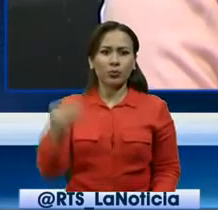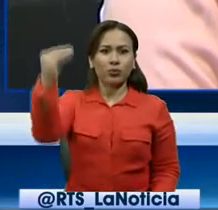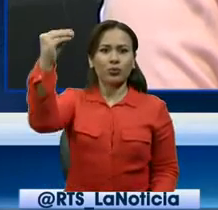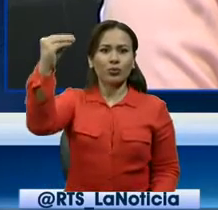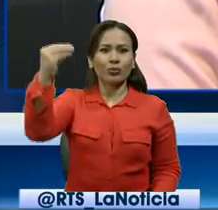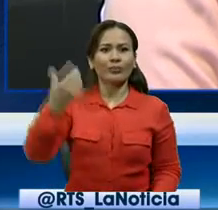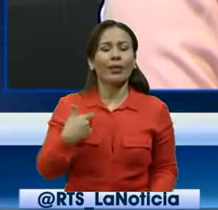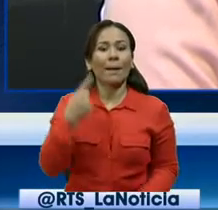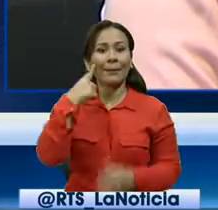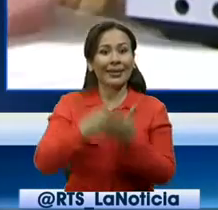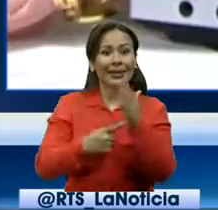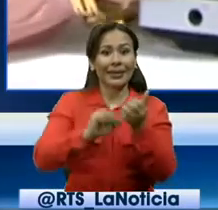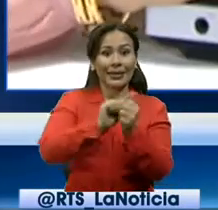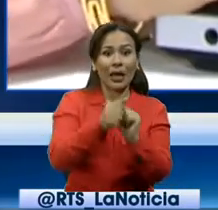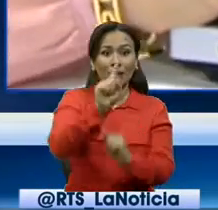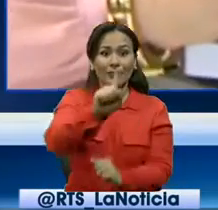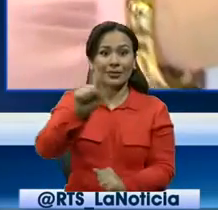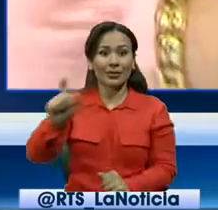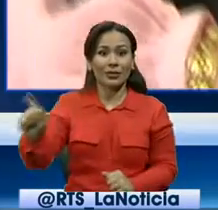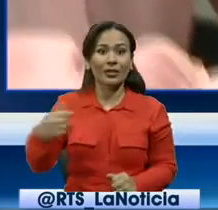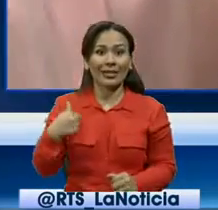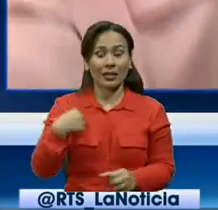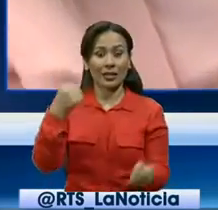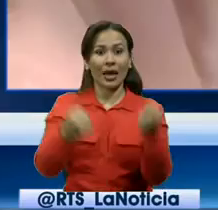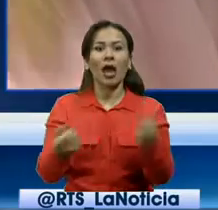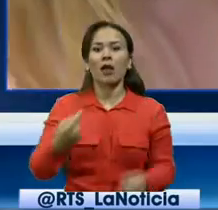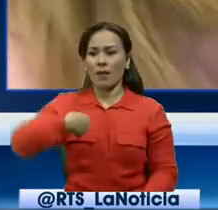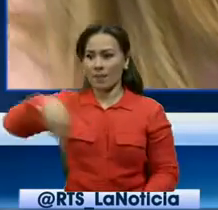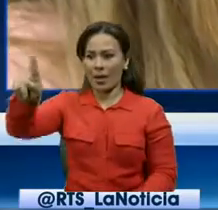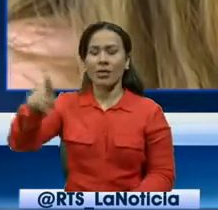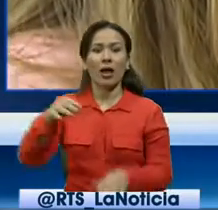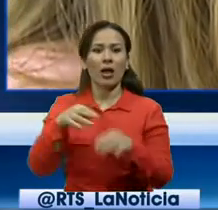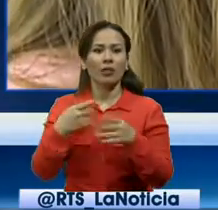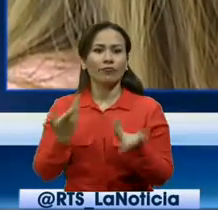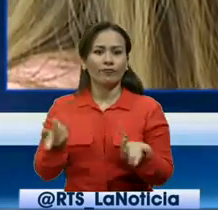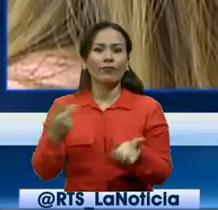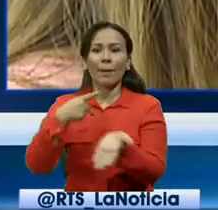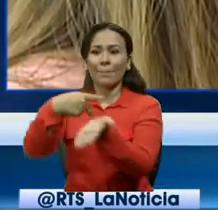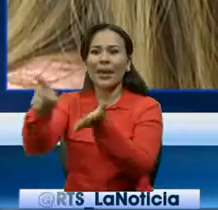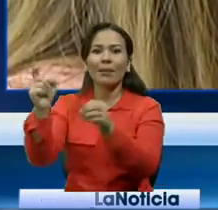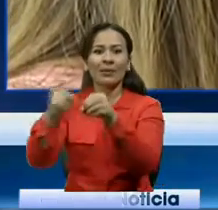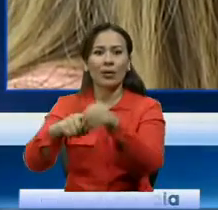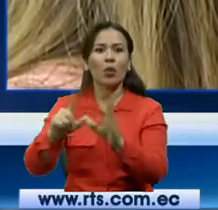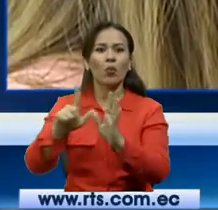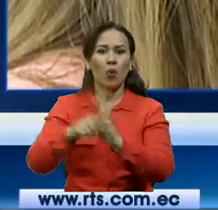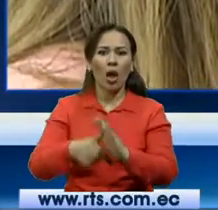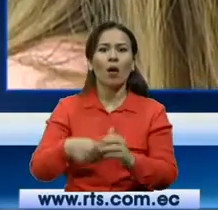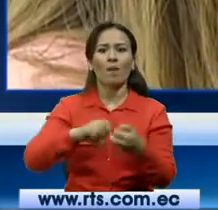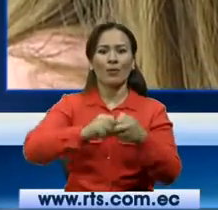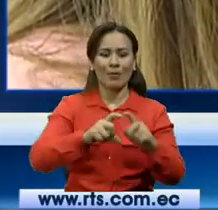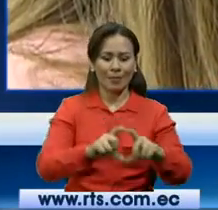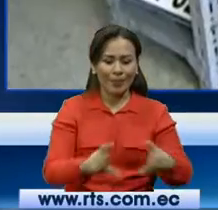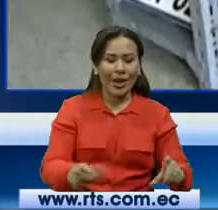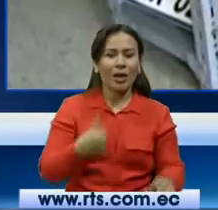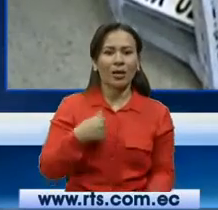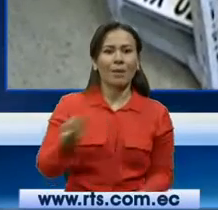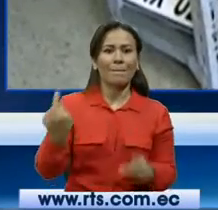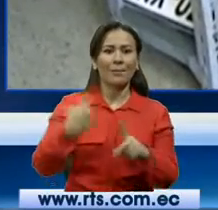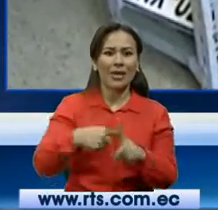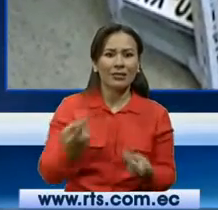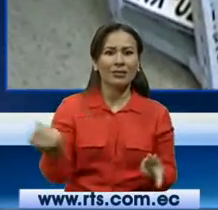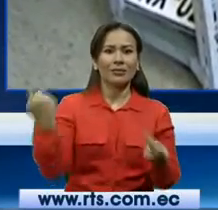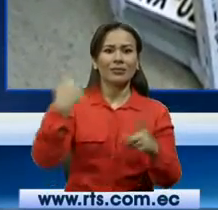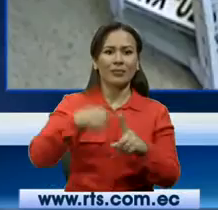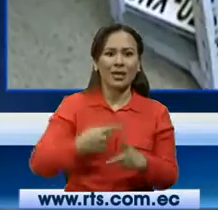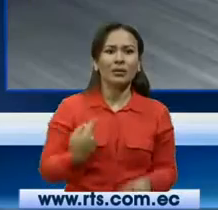para que cada uno de quienes tienen su vehículo vayan y matriculen su automotor. Luego viene el problema de las placas. Es verdad también